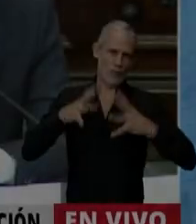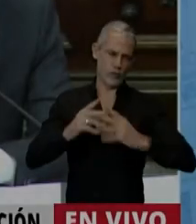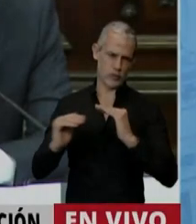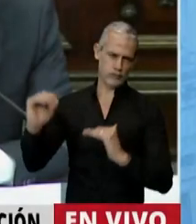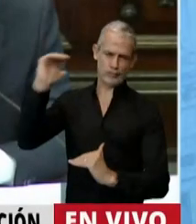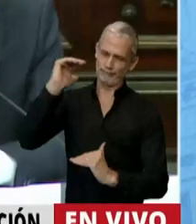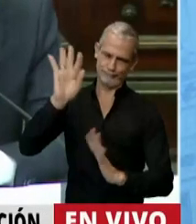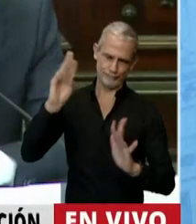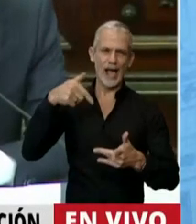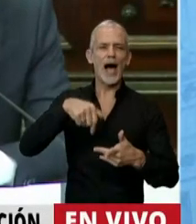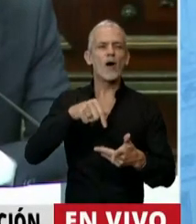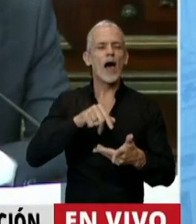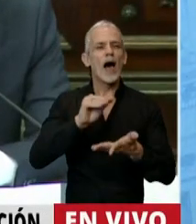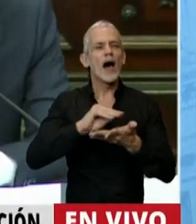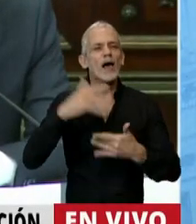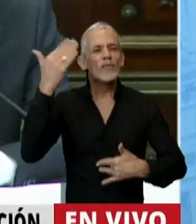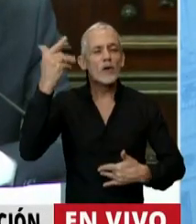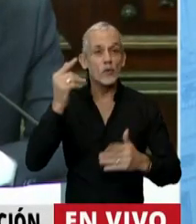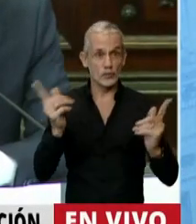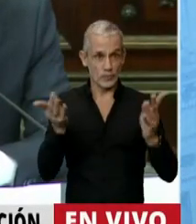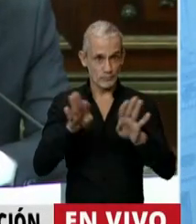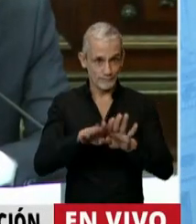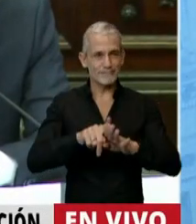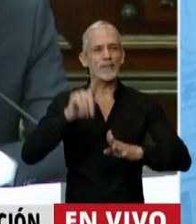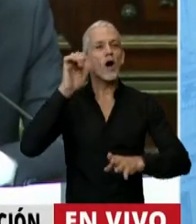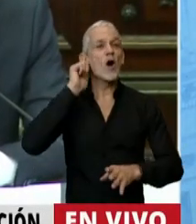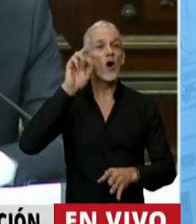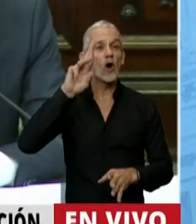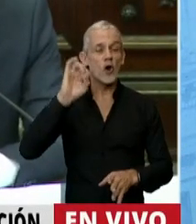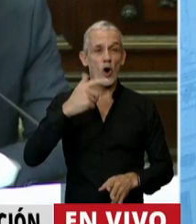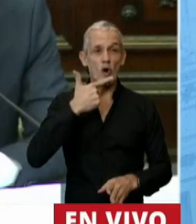Tiene la palabra para el discurso de cierre el diputado Leonardo Grosso.